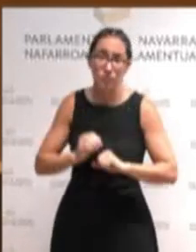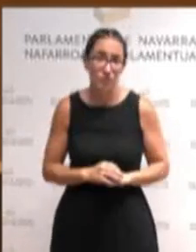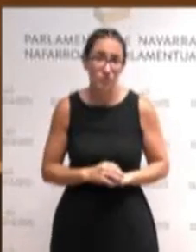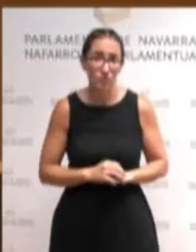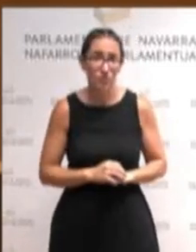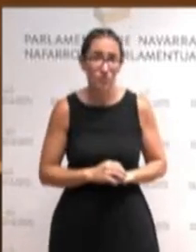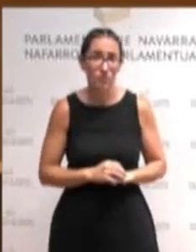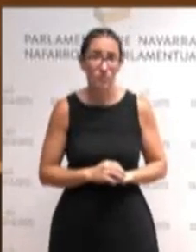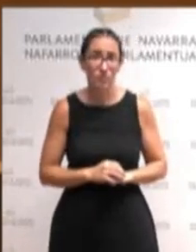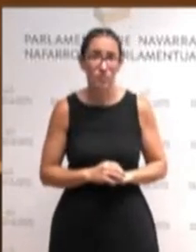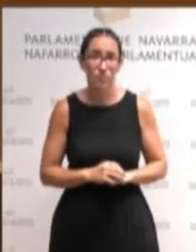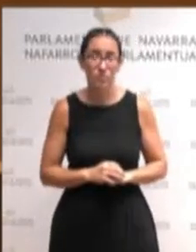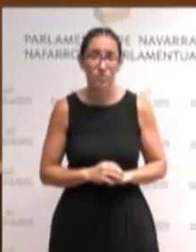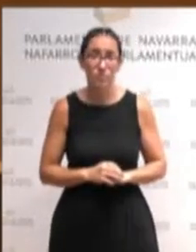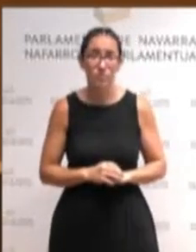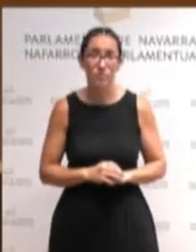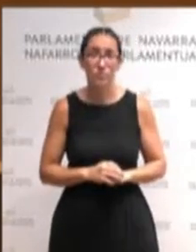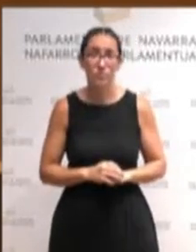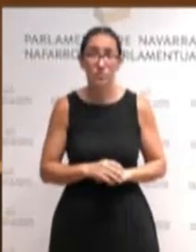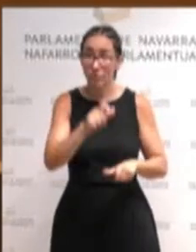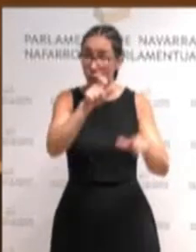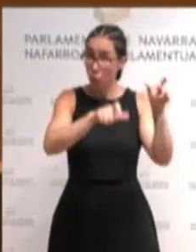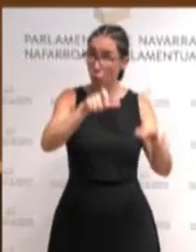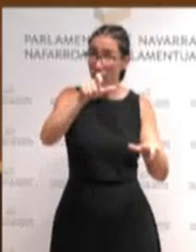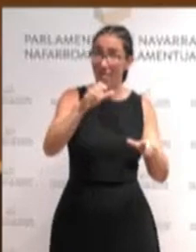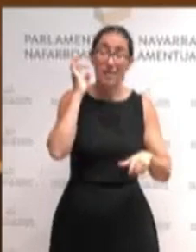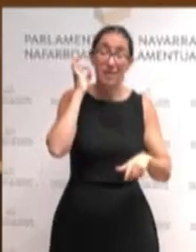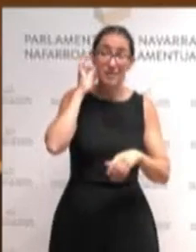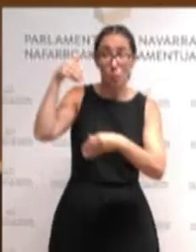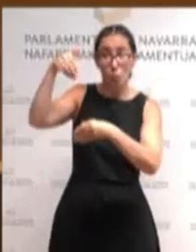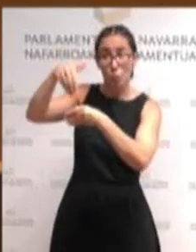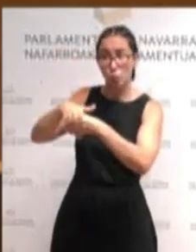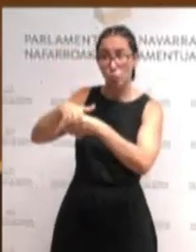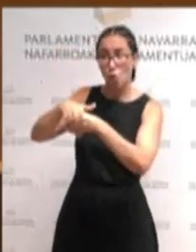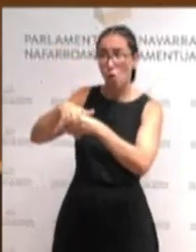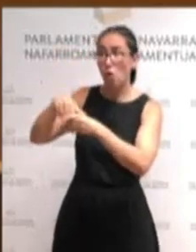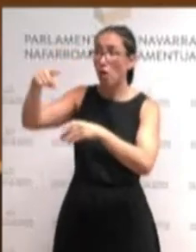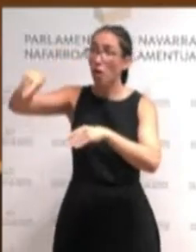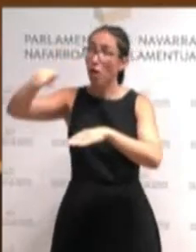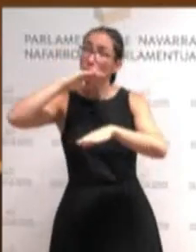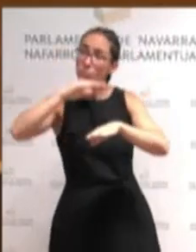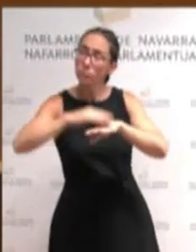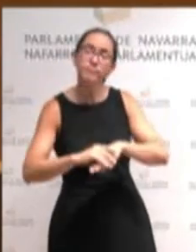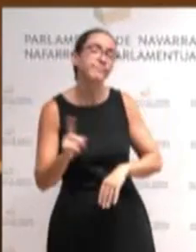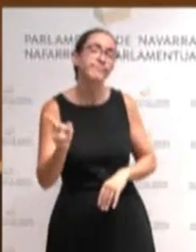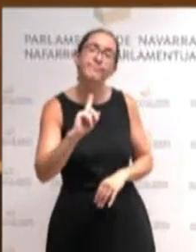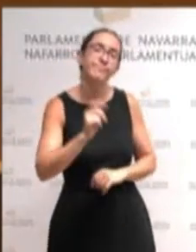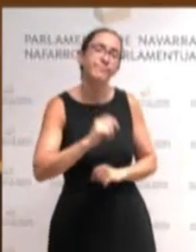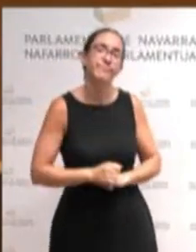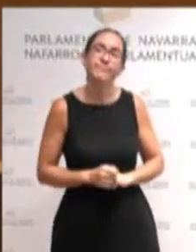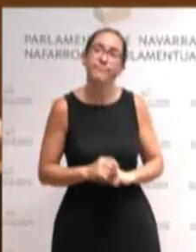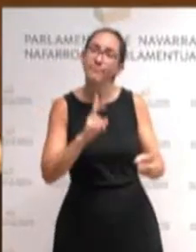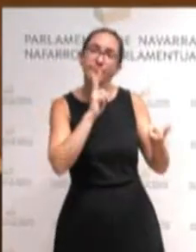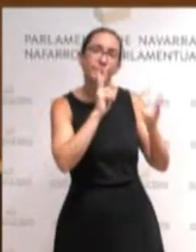ha aceptado lo que las ciudadanas dijeron con su voto. Ese mandato sigue sin tener respuesta.